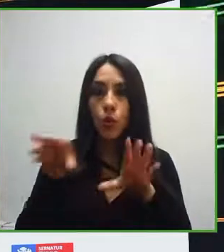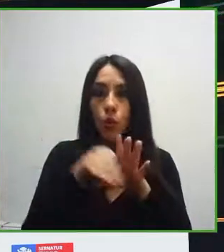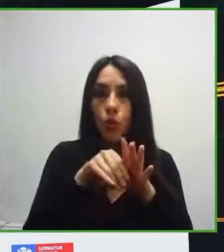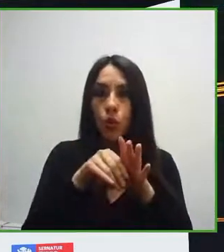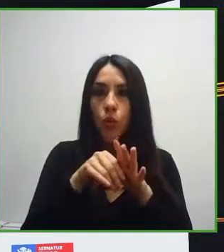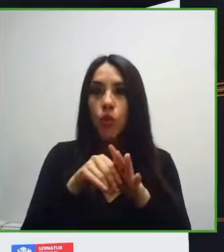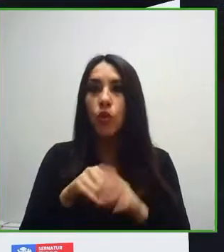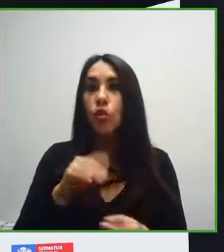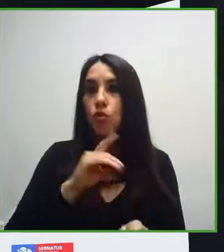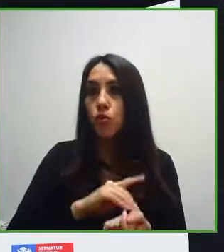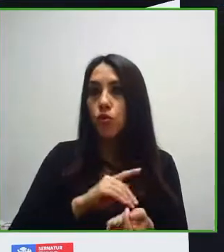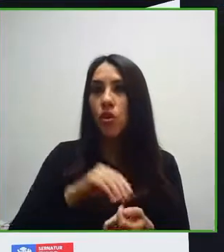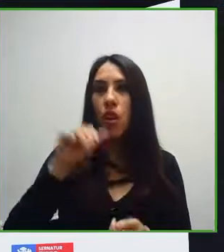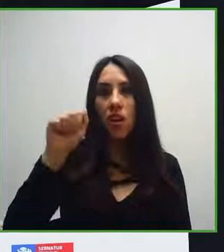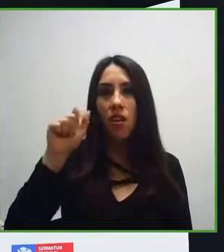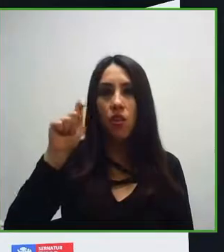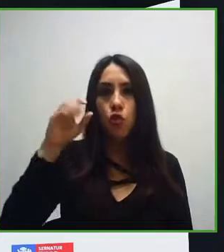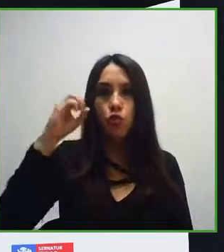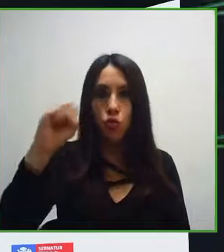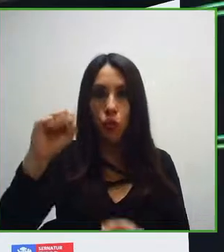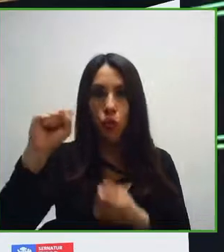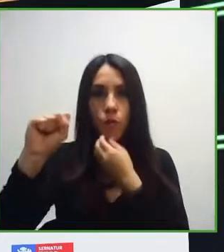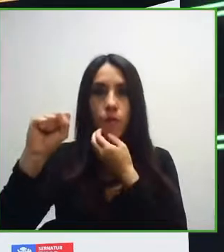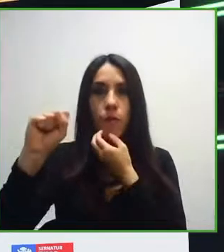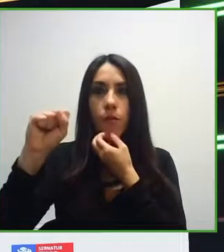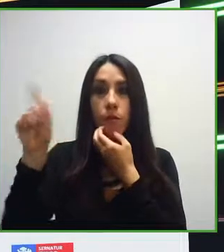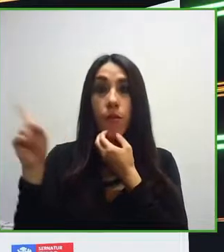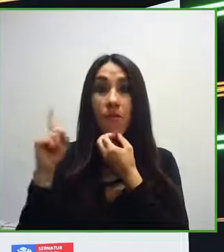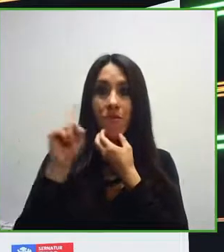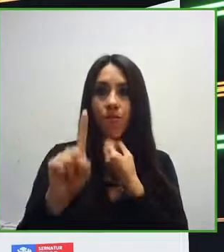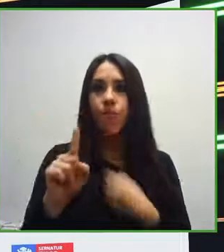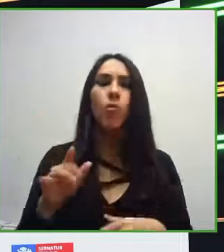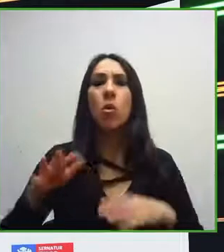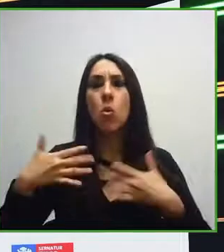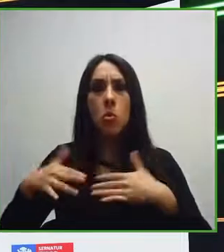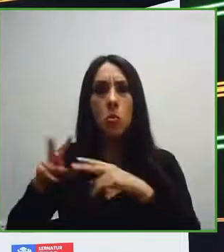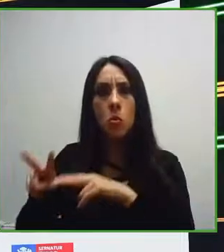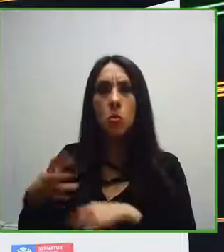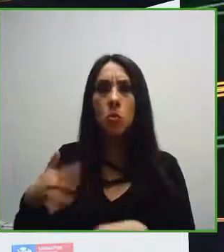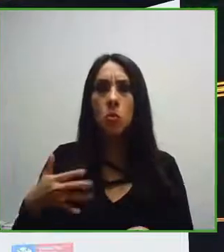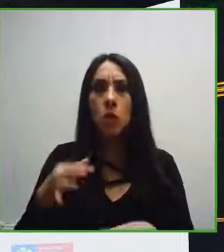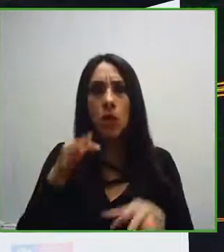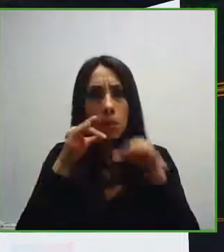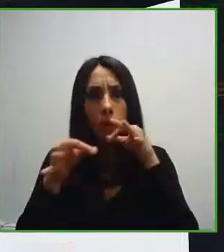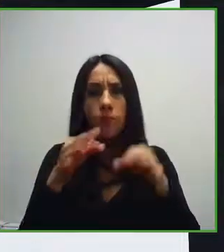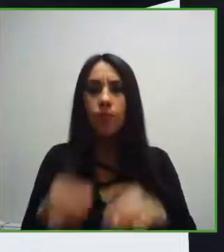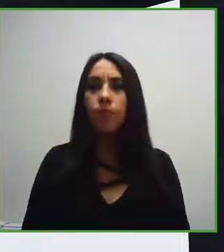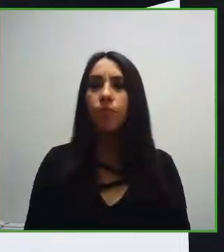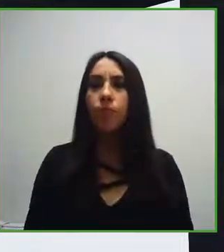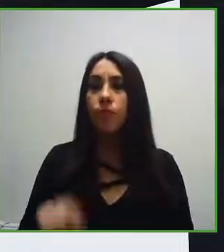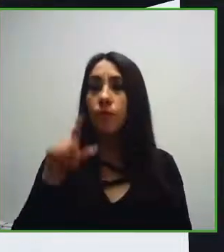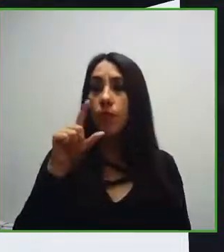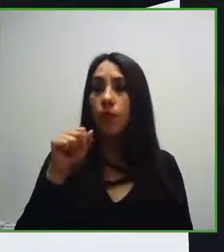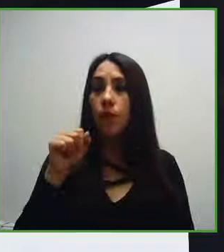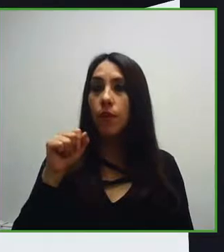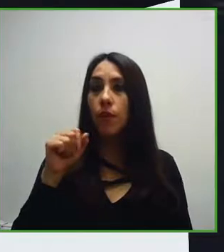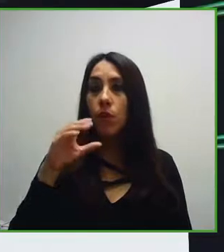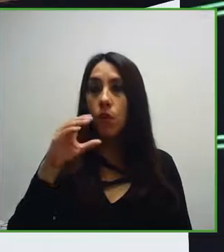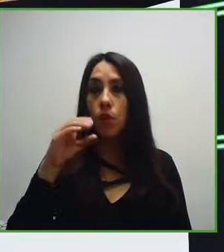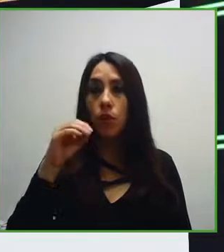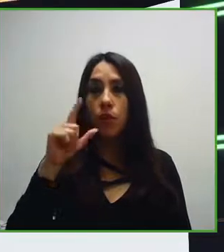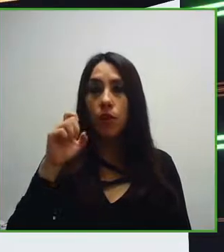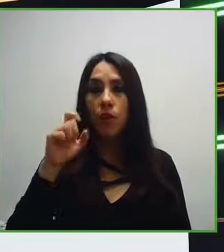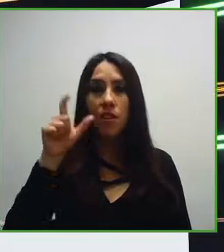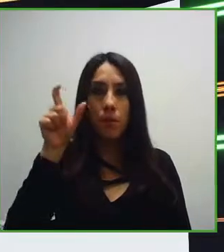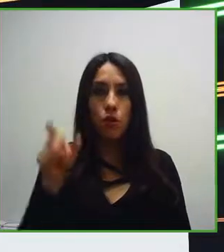unos inigualables expositores. Pablo Escobar, de CDTUC, un centro de investigación de la Pontificia Universidad Católica de Chile,